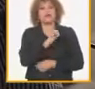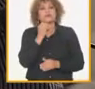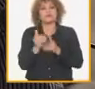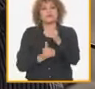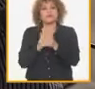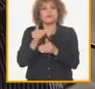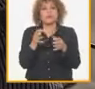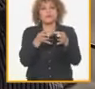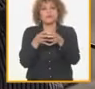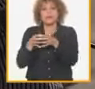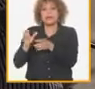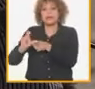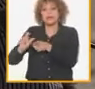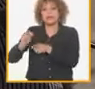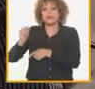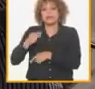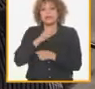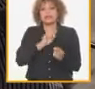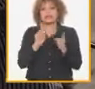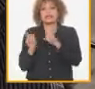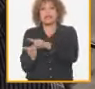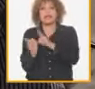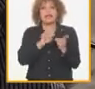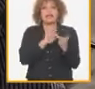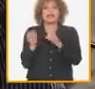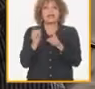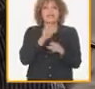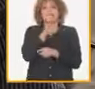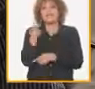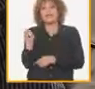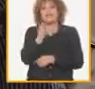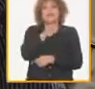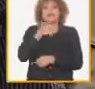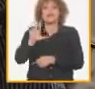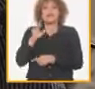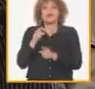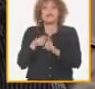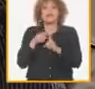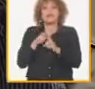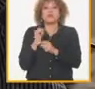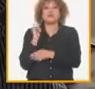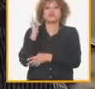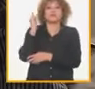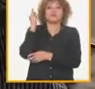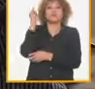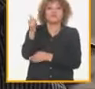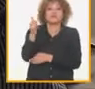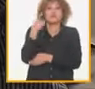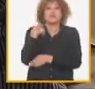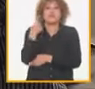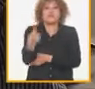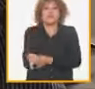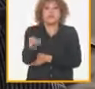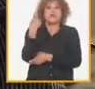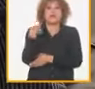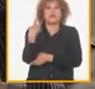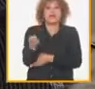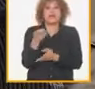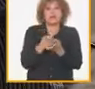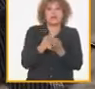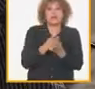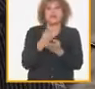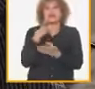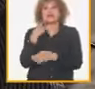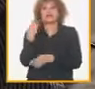aquello y el campesino tiene que trasladarse a veces 20 25 kilómetros para llevar un niño a la escuela virar para atrás ordeñar la vaca virar para allá recoger al niño virarlo para atrás